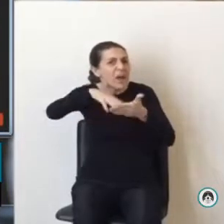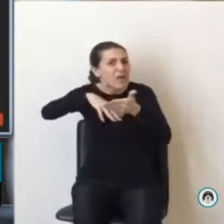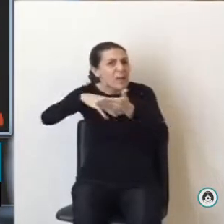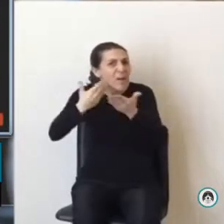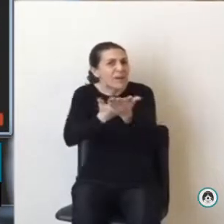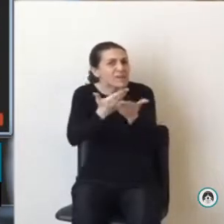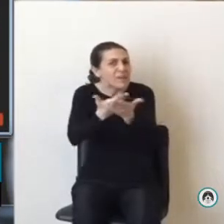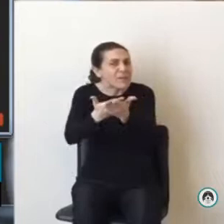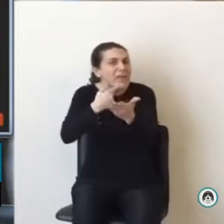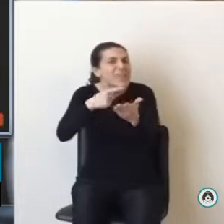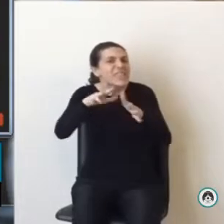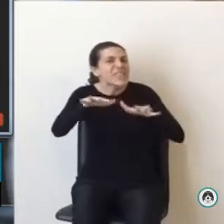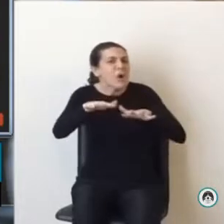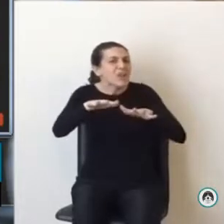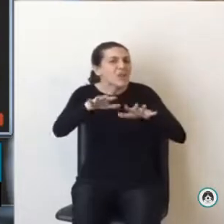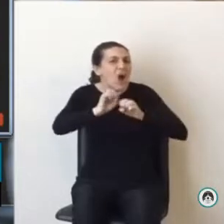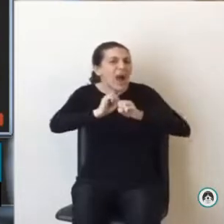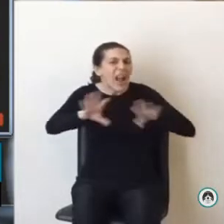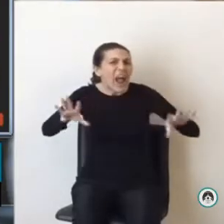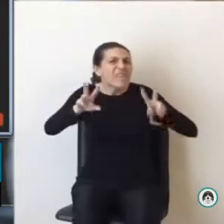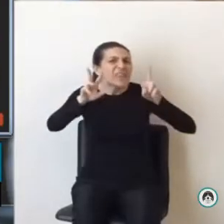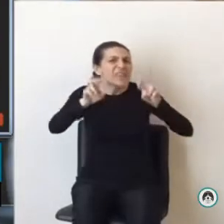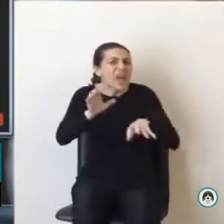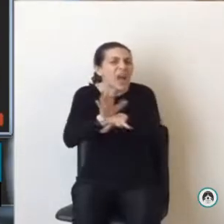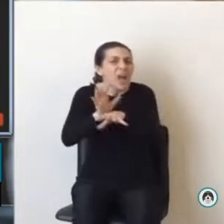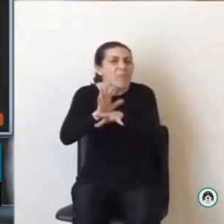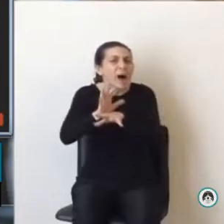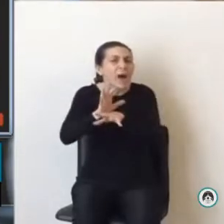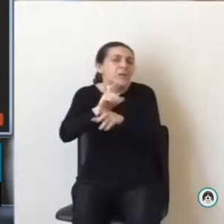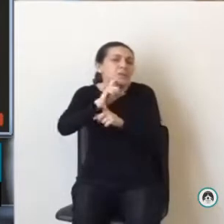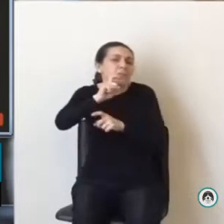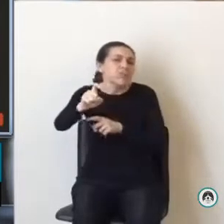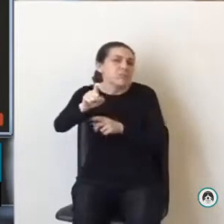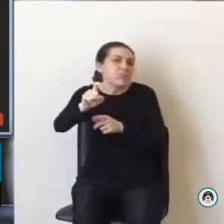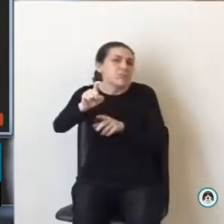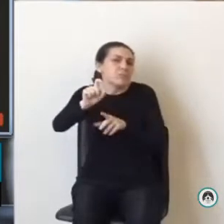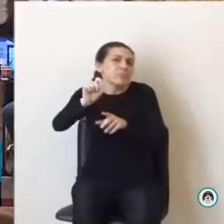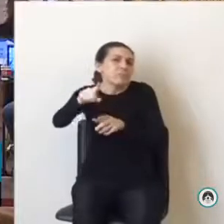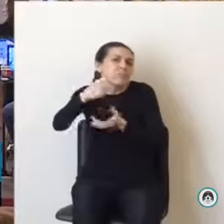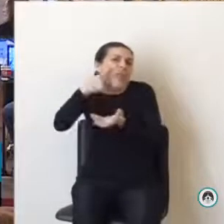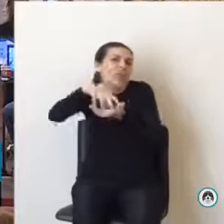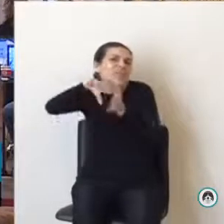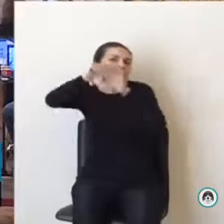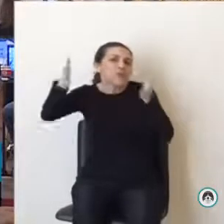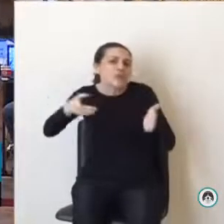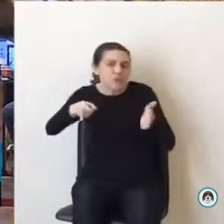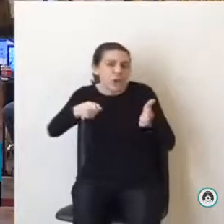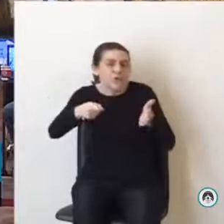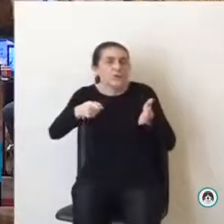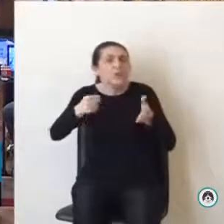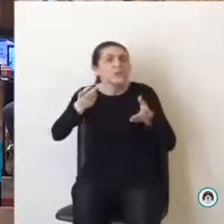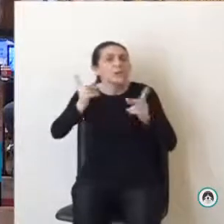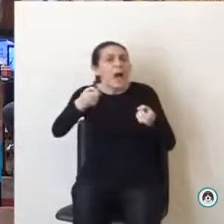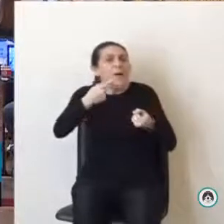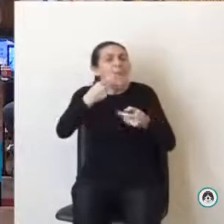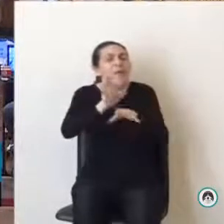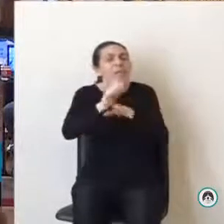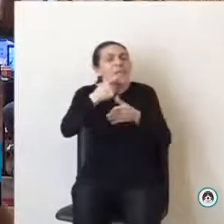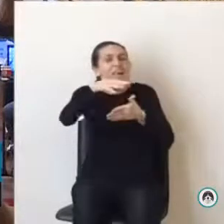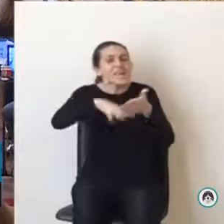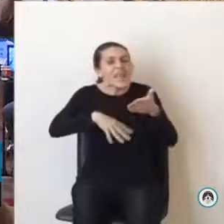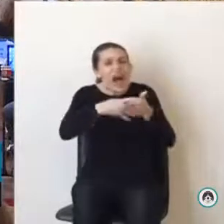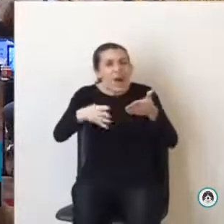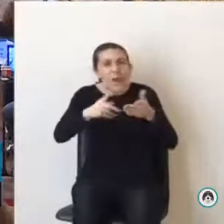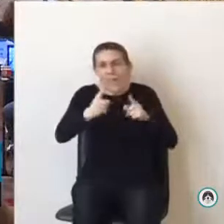a hechos gravísimos de violencia institucional, incluso en la tabla donde se vota el día de violencia